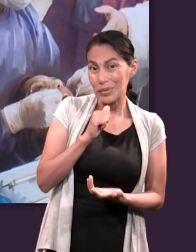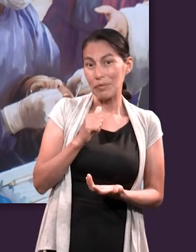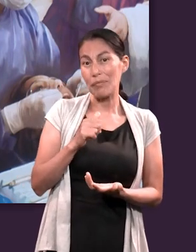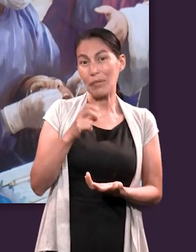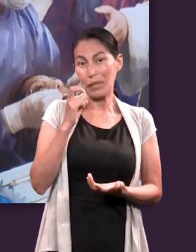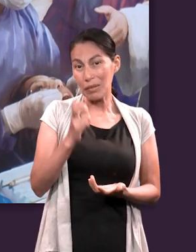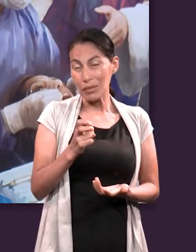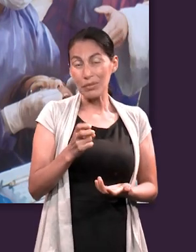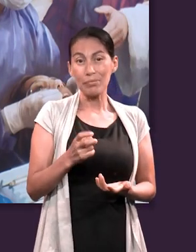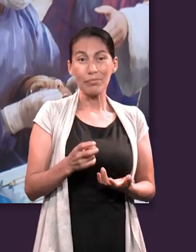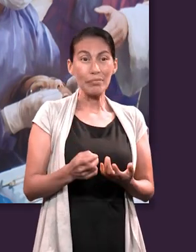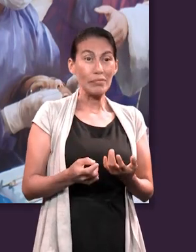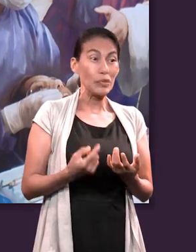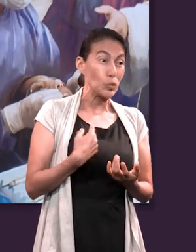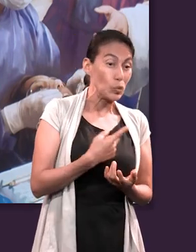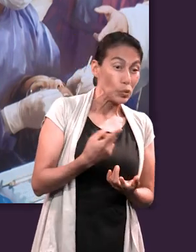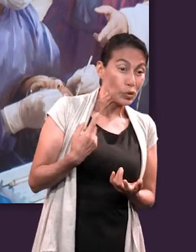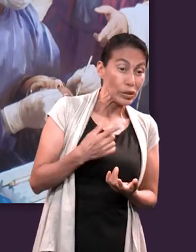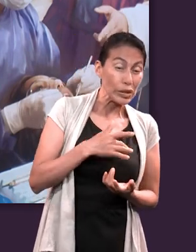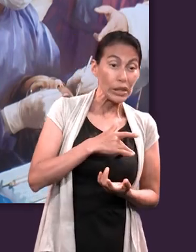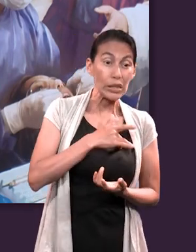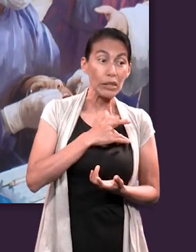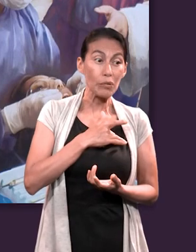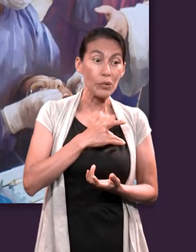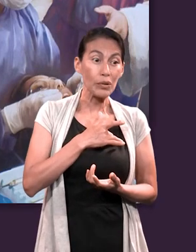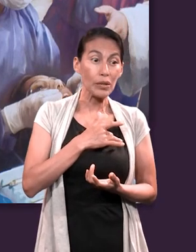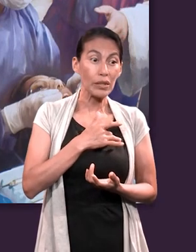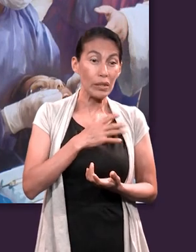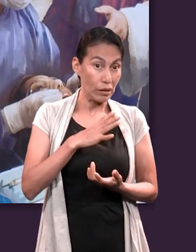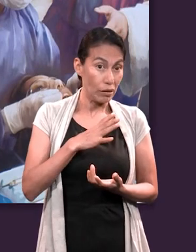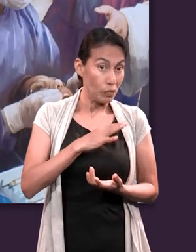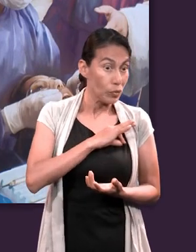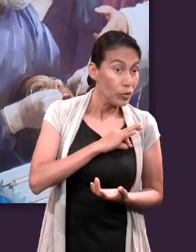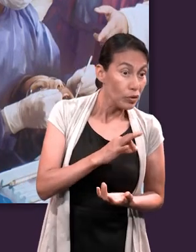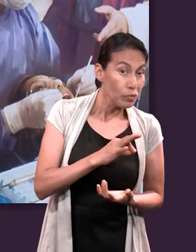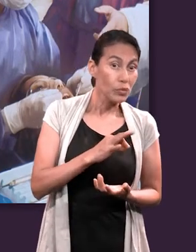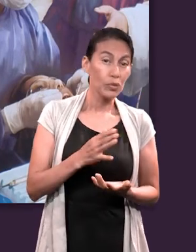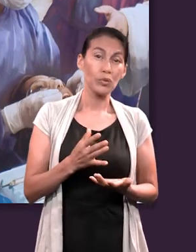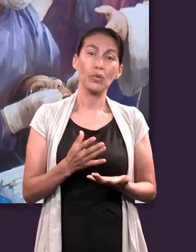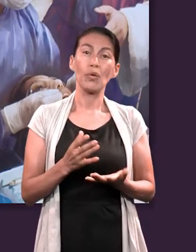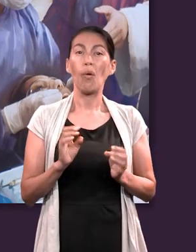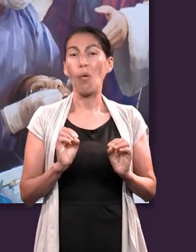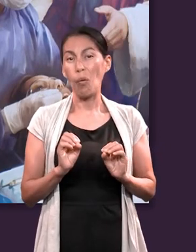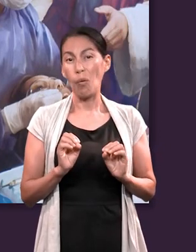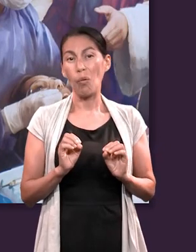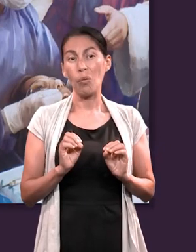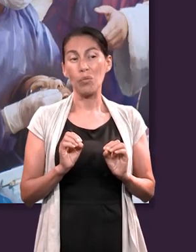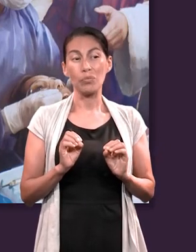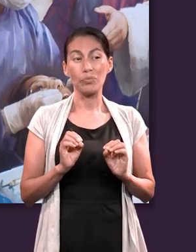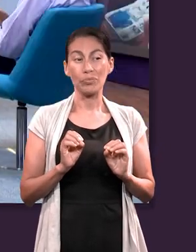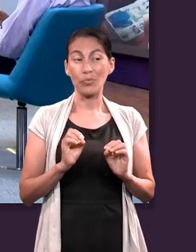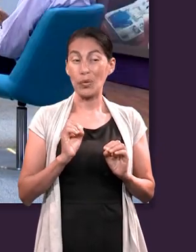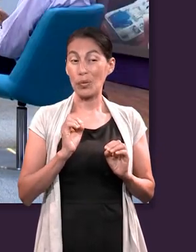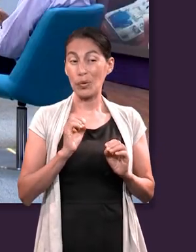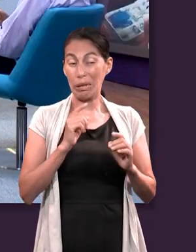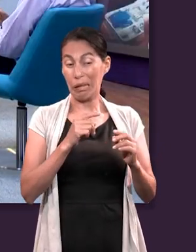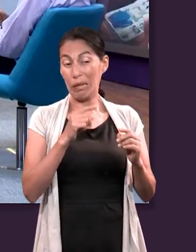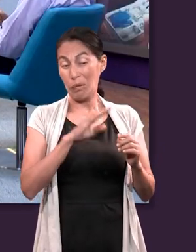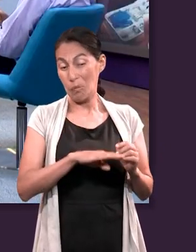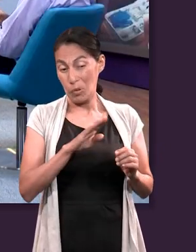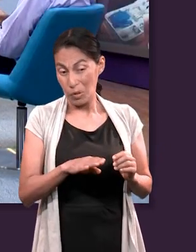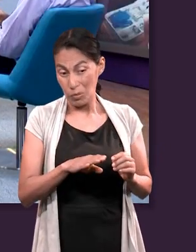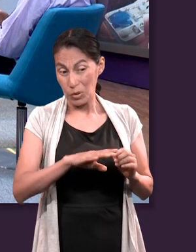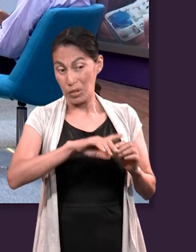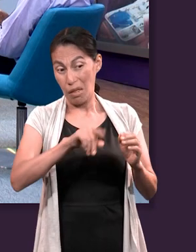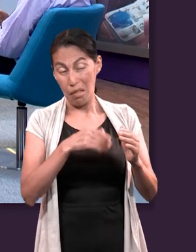Así que si de alguna manera creemos que sí la podemos tener o que incluso va a ser esa vida o ese más allá va a